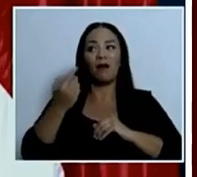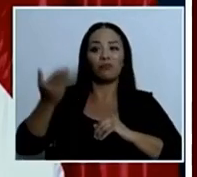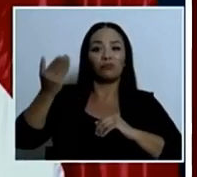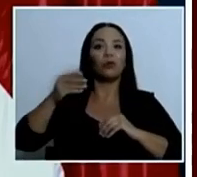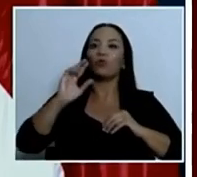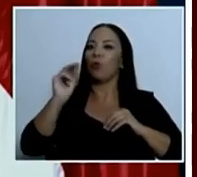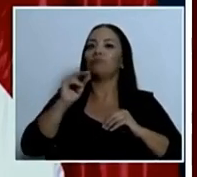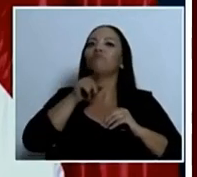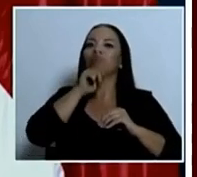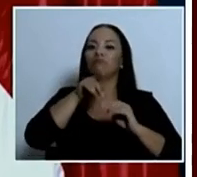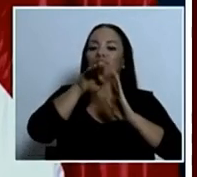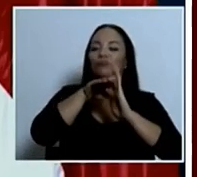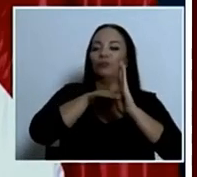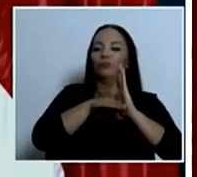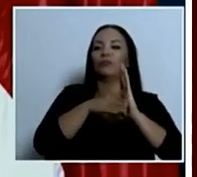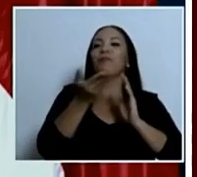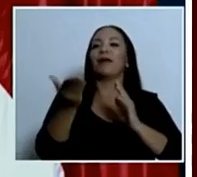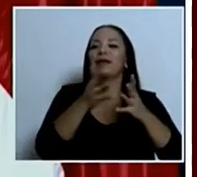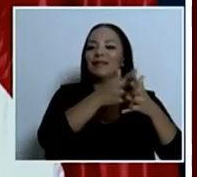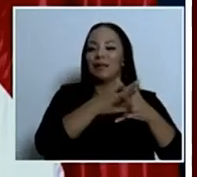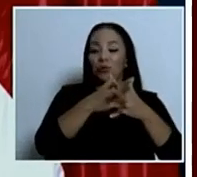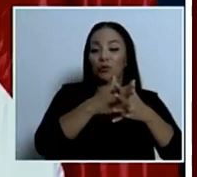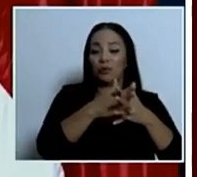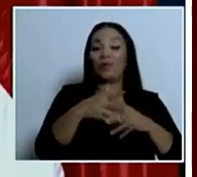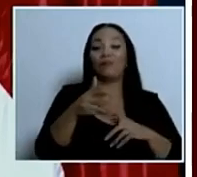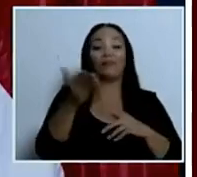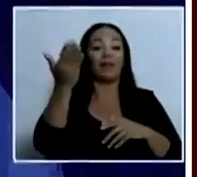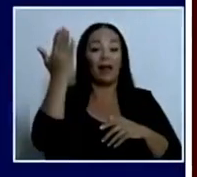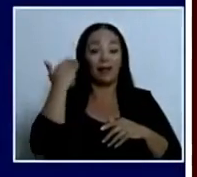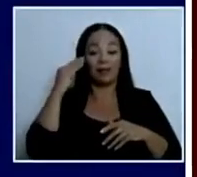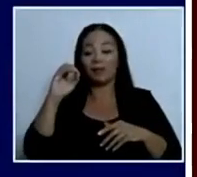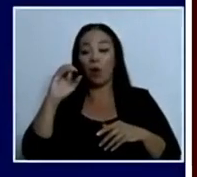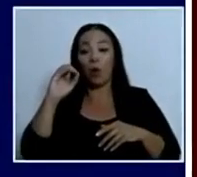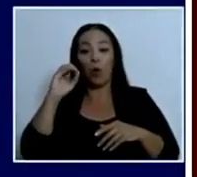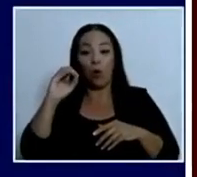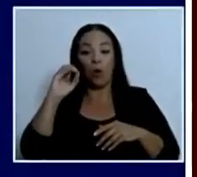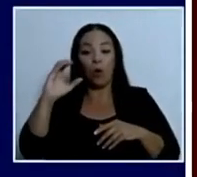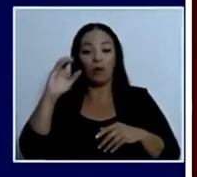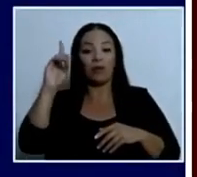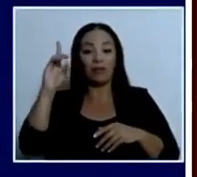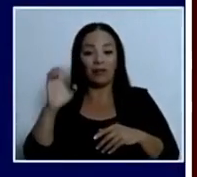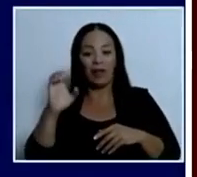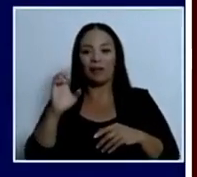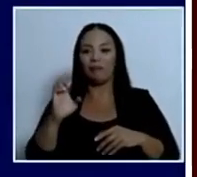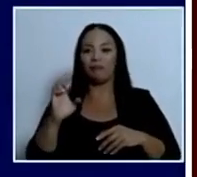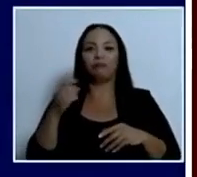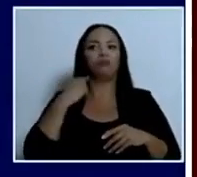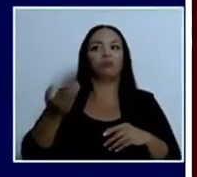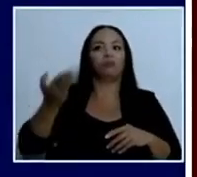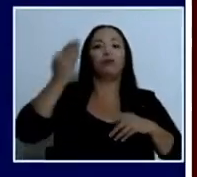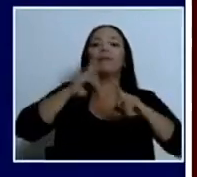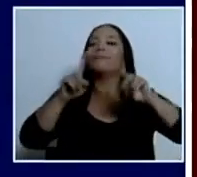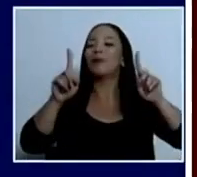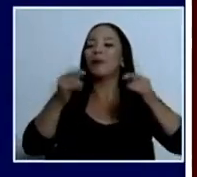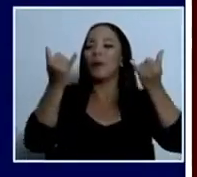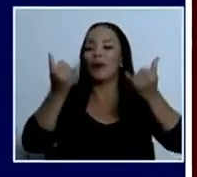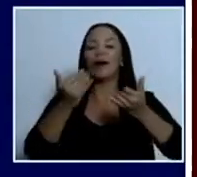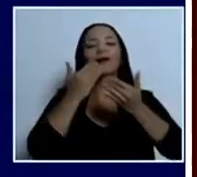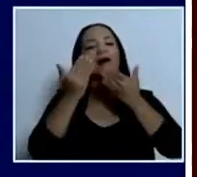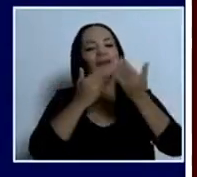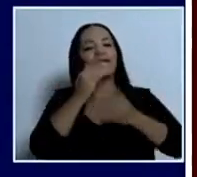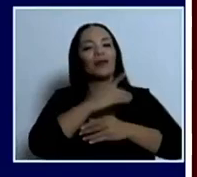Unidos. éramos de los más bajos de la OCDE y ahora, gracias a Dios y al trabajo